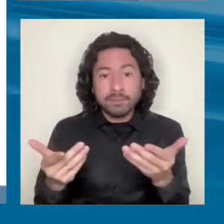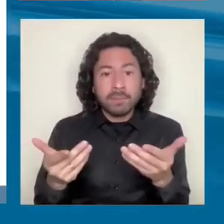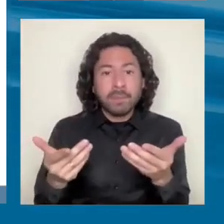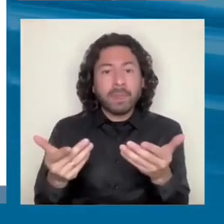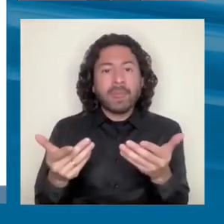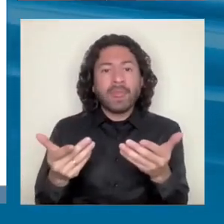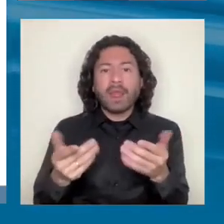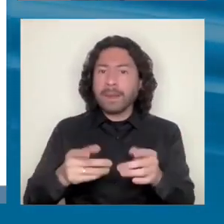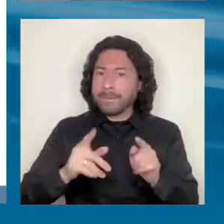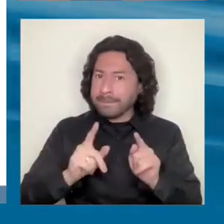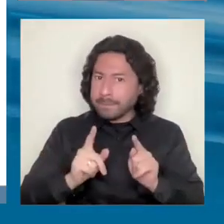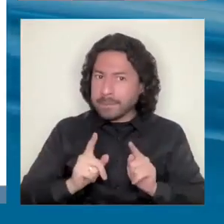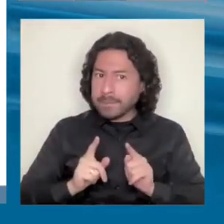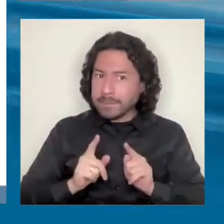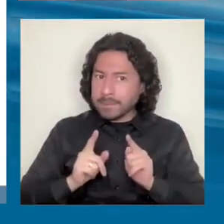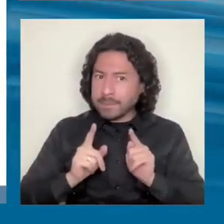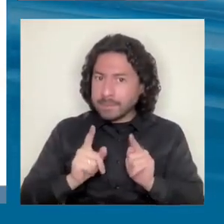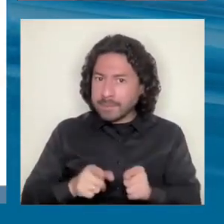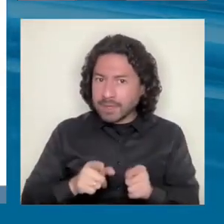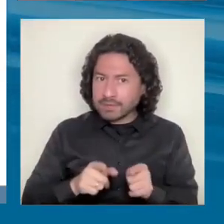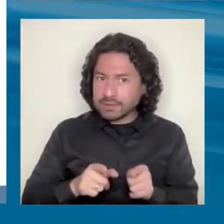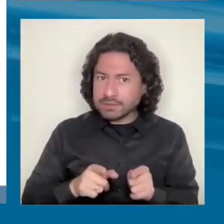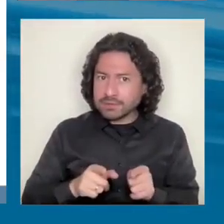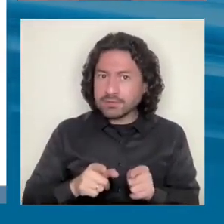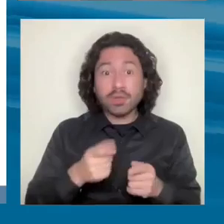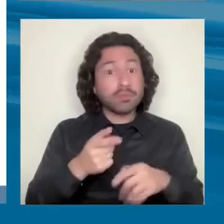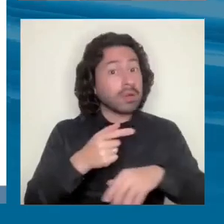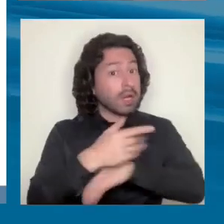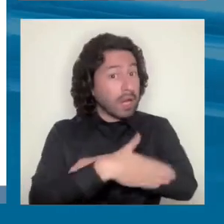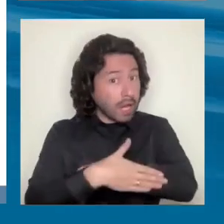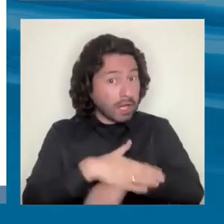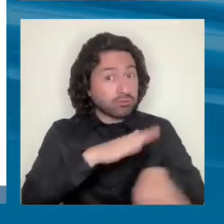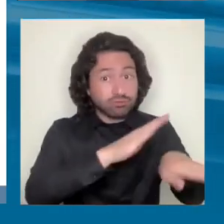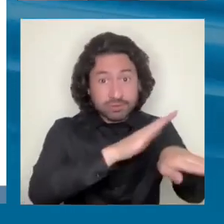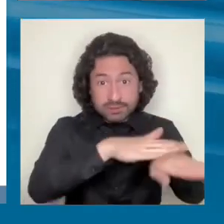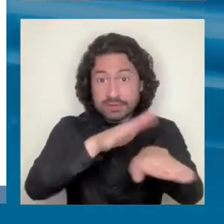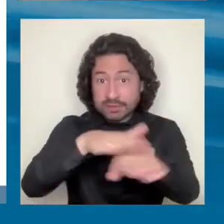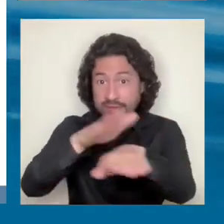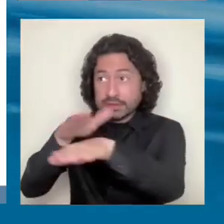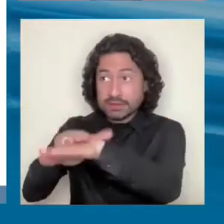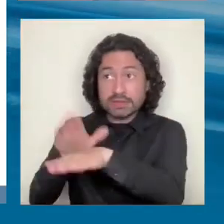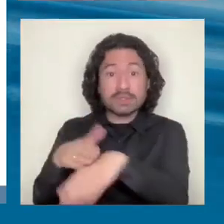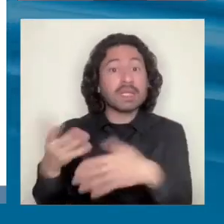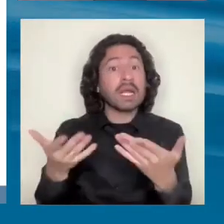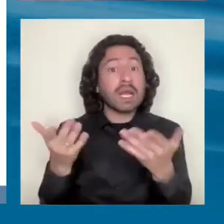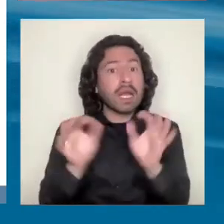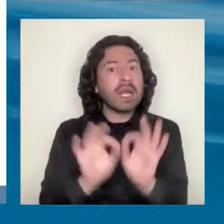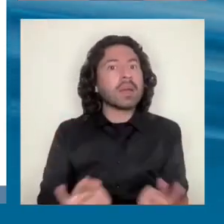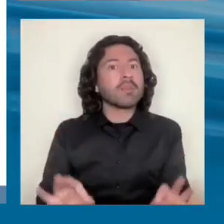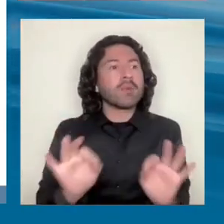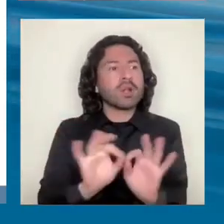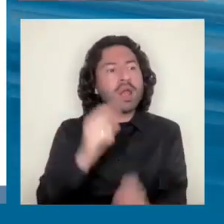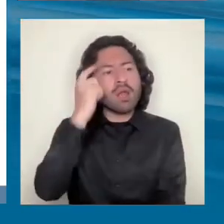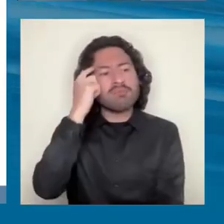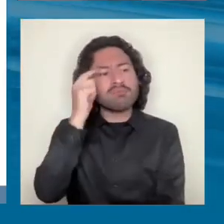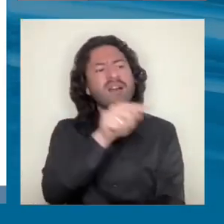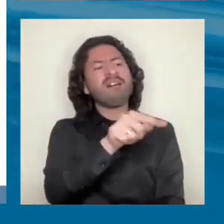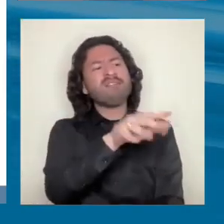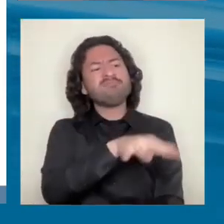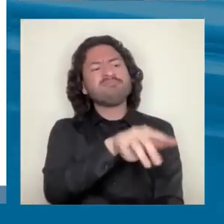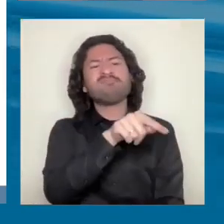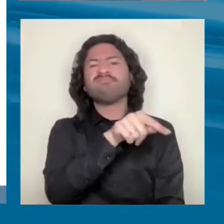tener banda ancha. La recomendación para los países es, mire, es importante hacer apuestas sectoriales, apostarle a ciertos sectores,